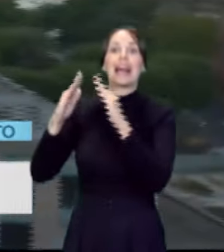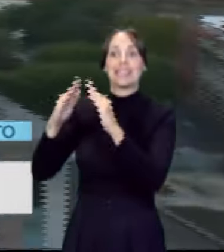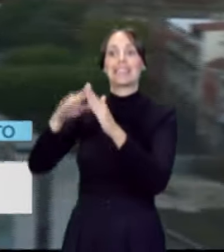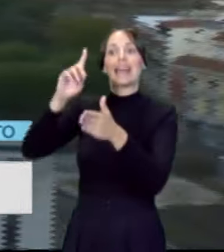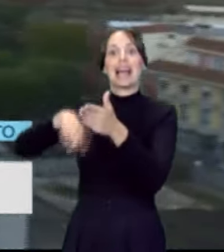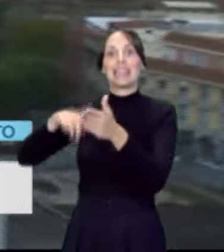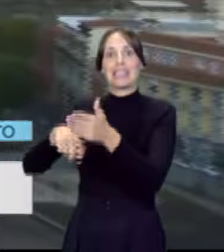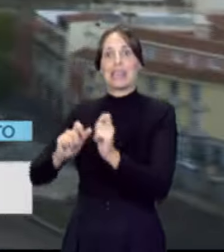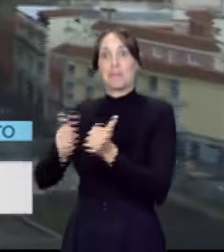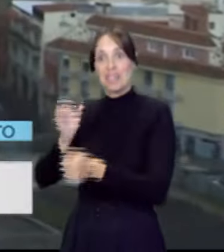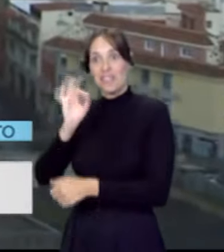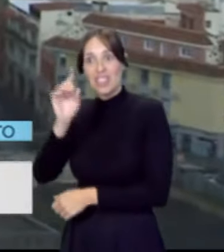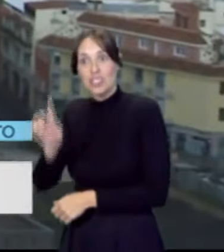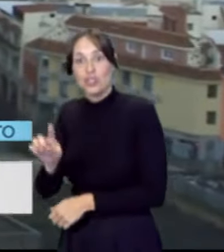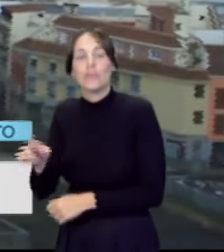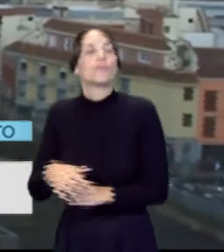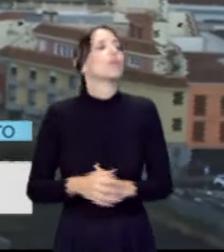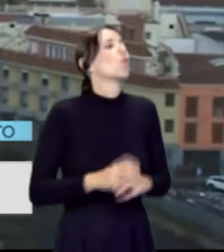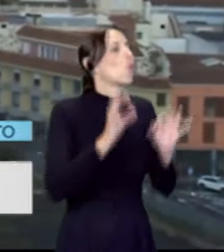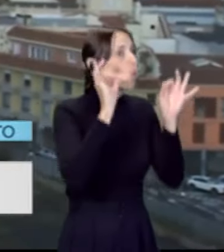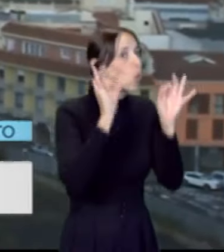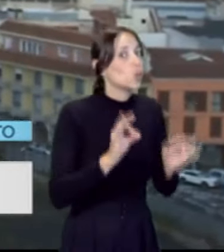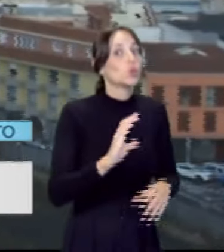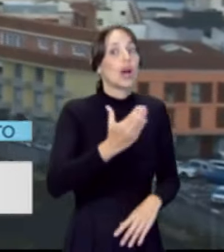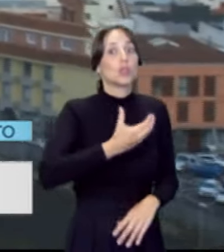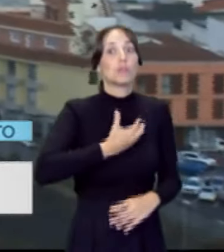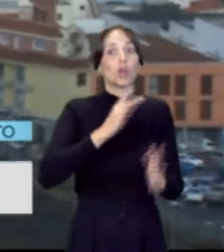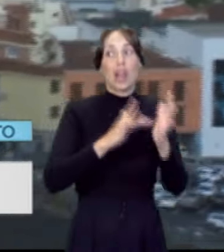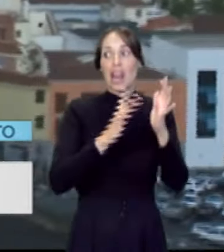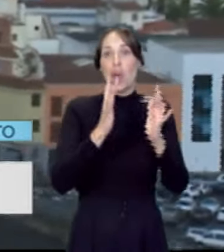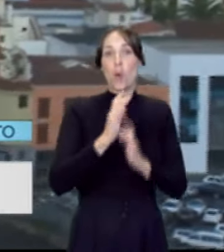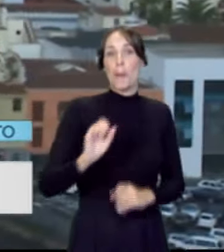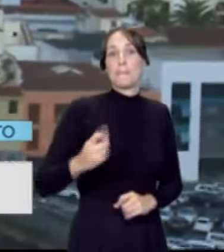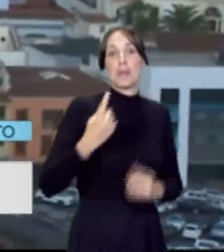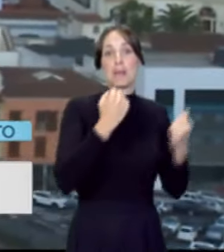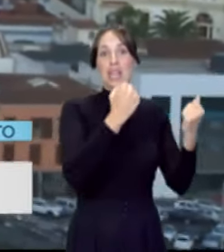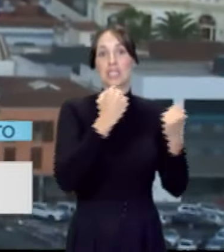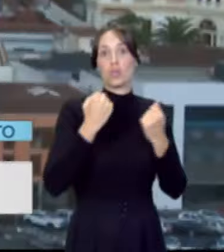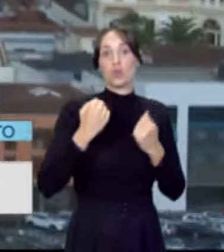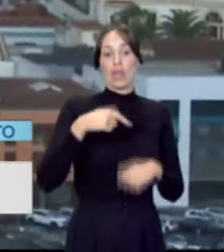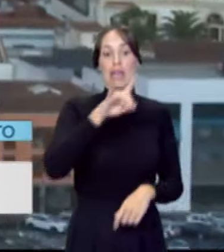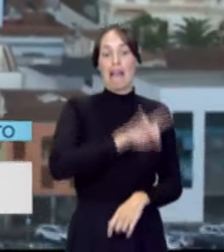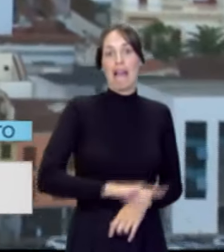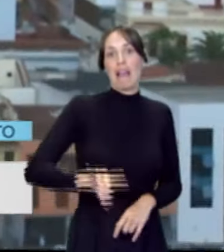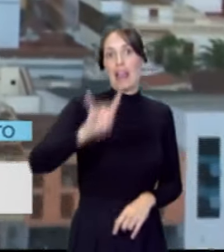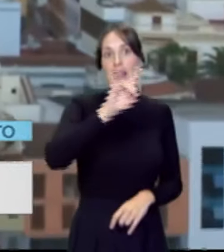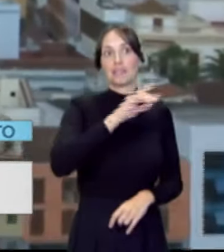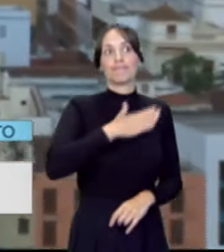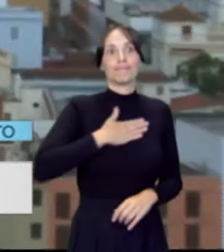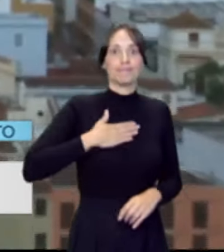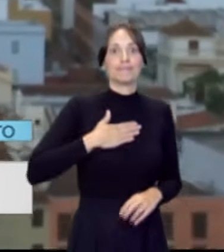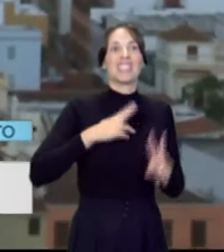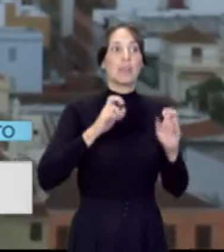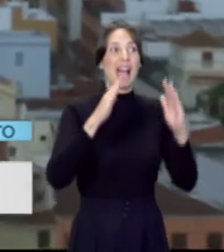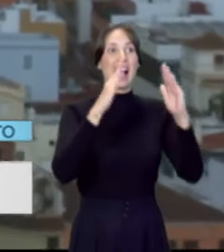Exactamente. El Ayuntamiento de La Laguna es la primera institución de Canarias que para poder tomar medidas en